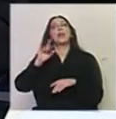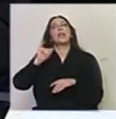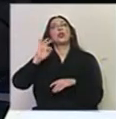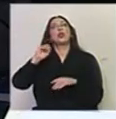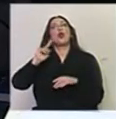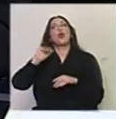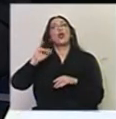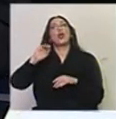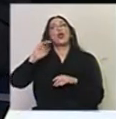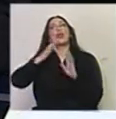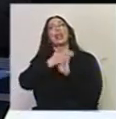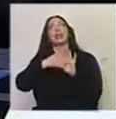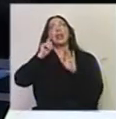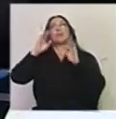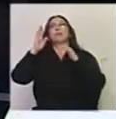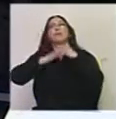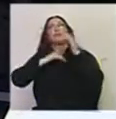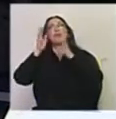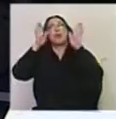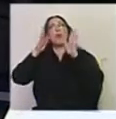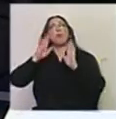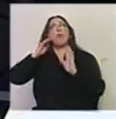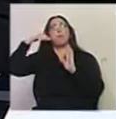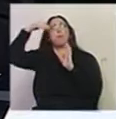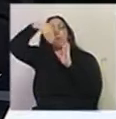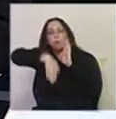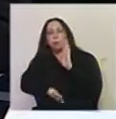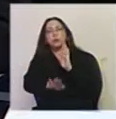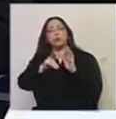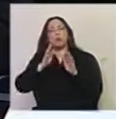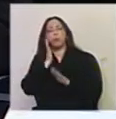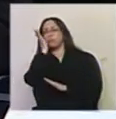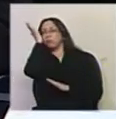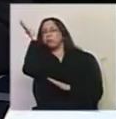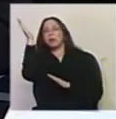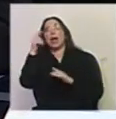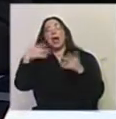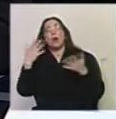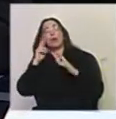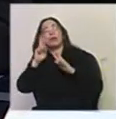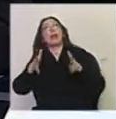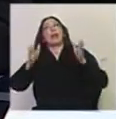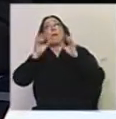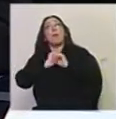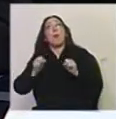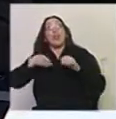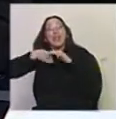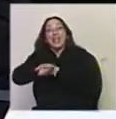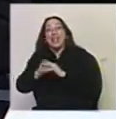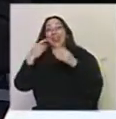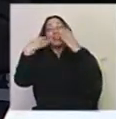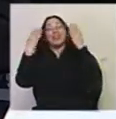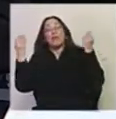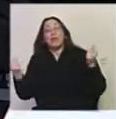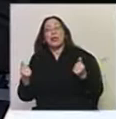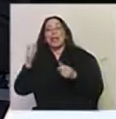siempre uno pasaba y estaba... Era un pozo. Claro. Y ver la obra y poder utilizarla y disfrutarla y